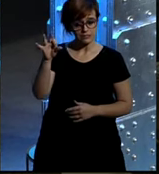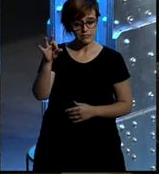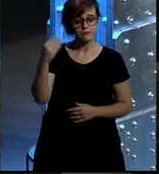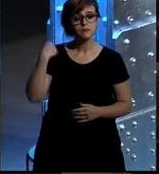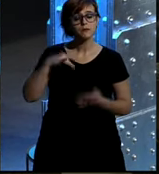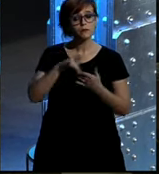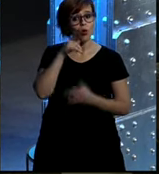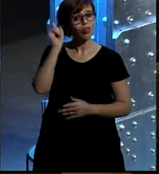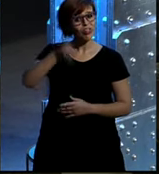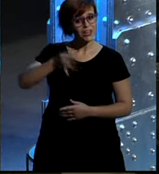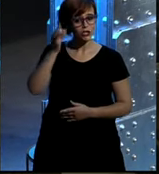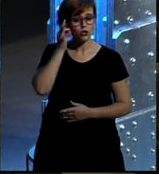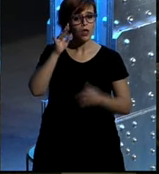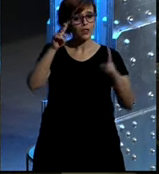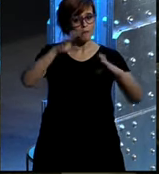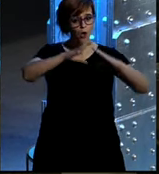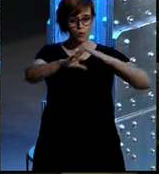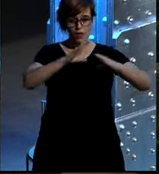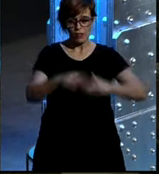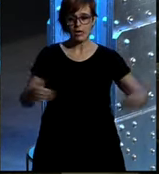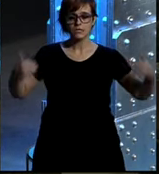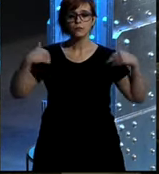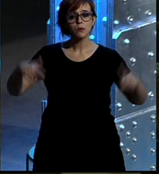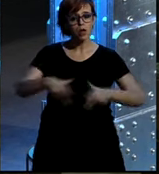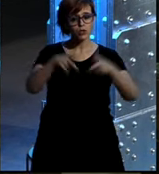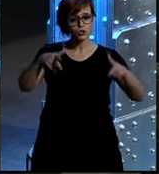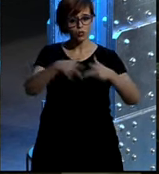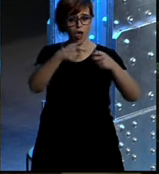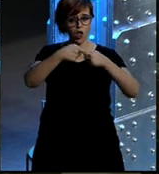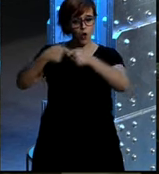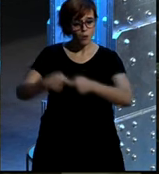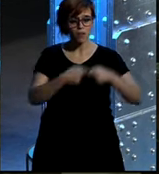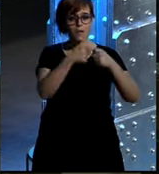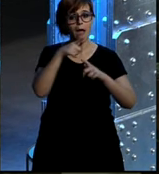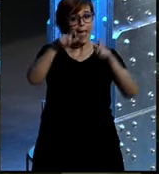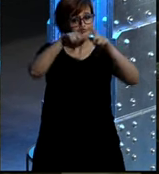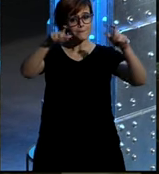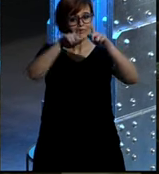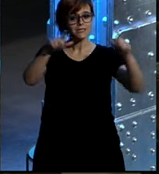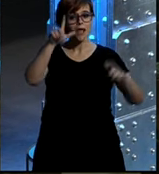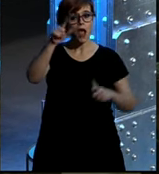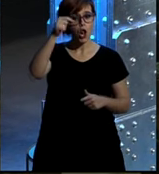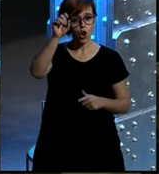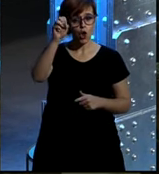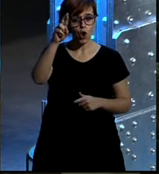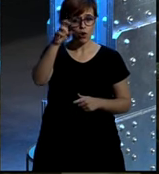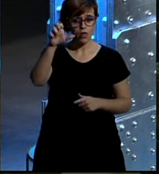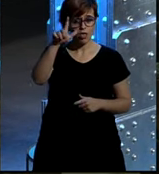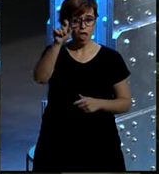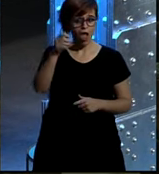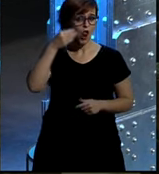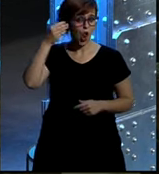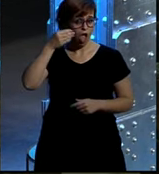directora de Comunicación y Responsabilidad Social Corporativa de L'Oreal. Ella es experta en comunicación